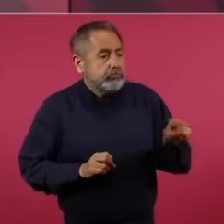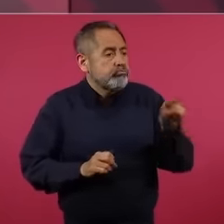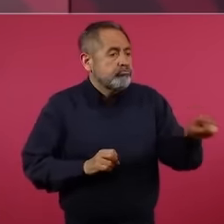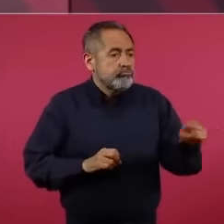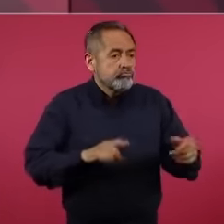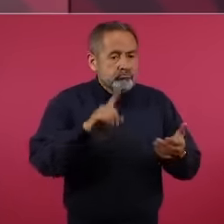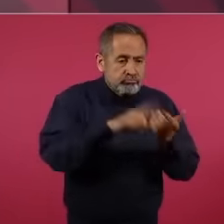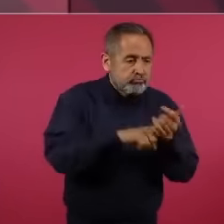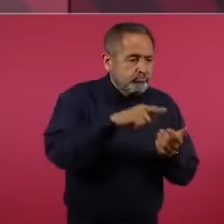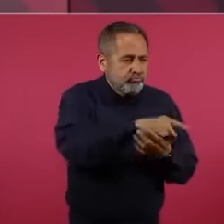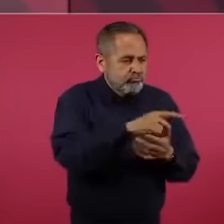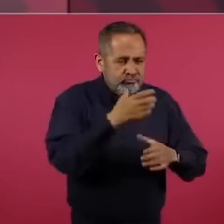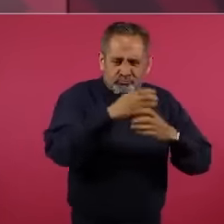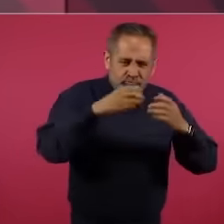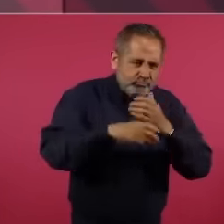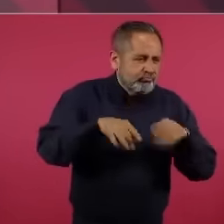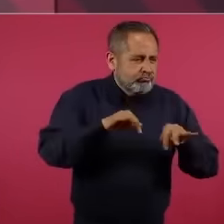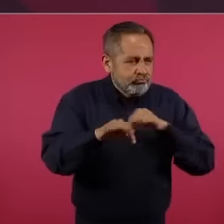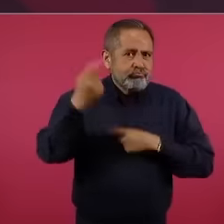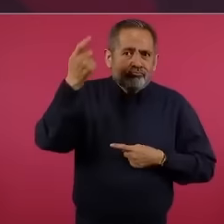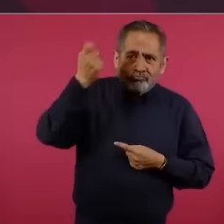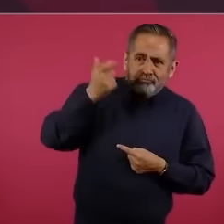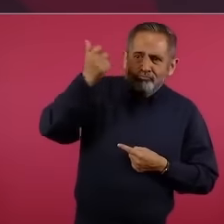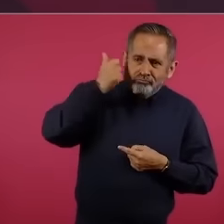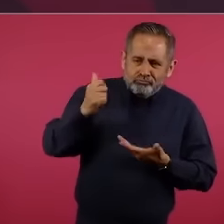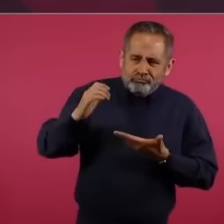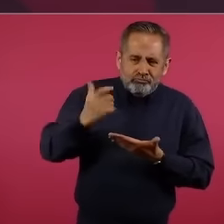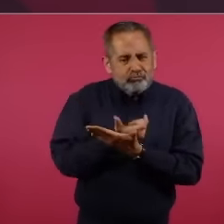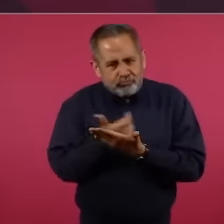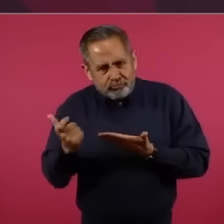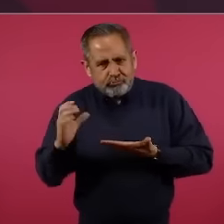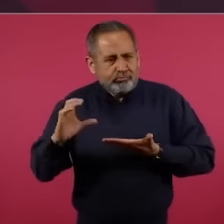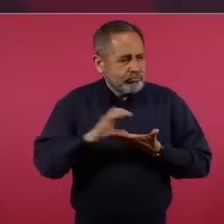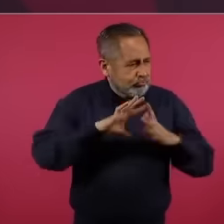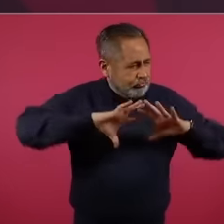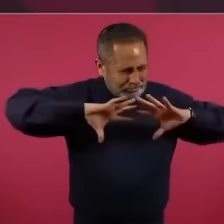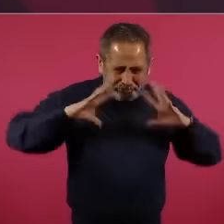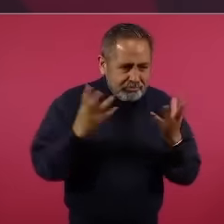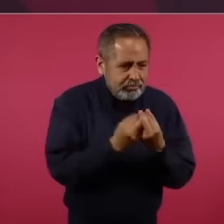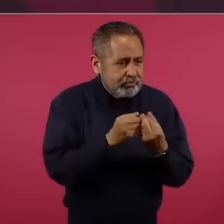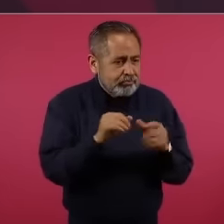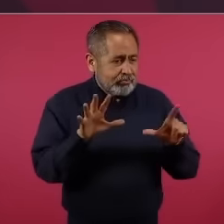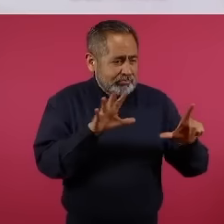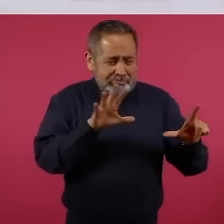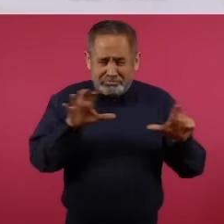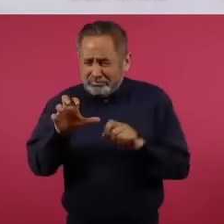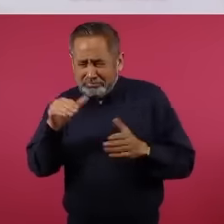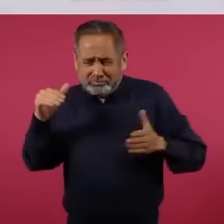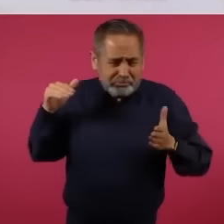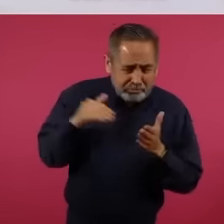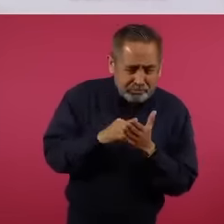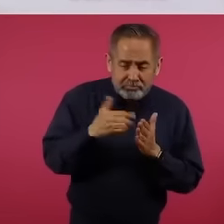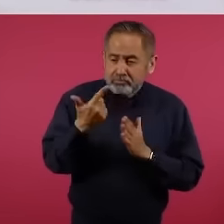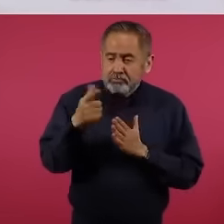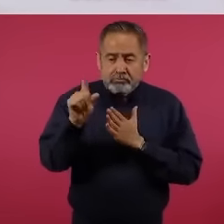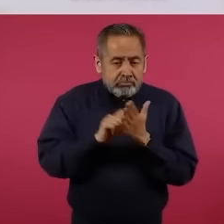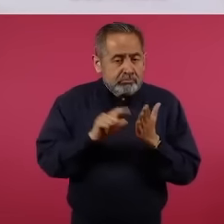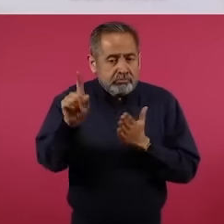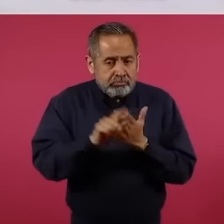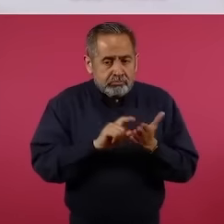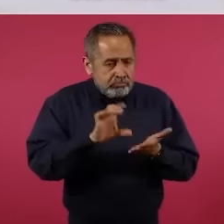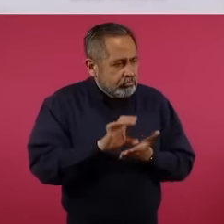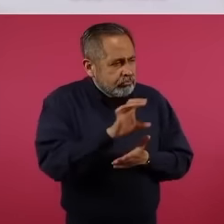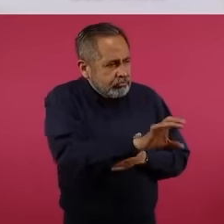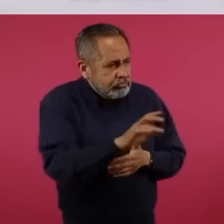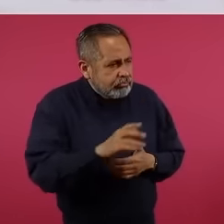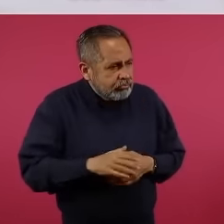sus prestaciones, llega a recibir 700 mil pesos mensuales? ¿Y por qué?